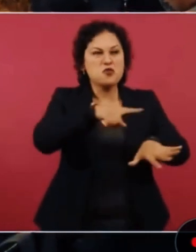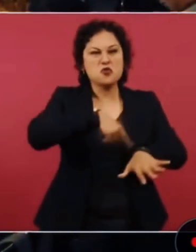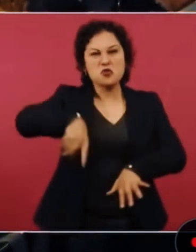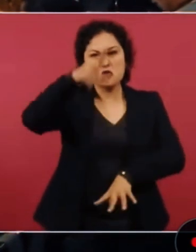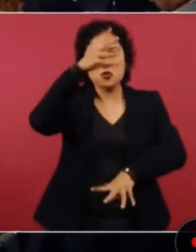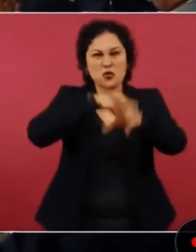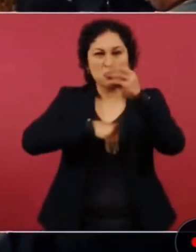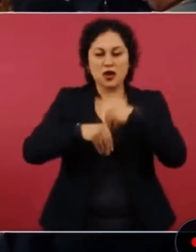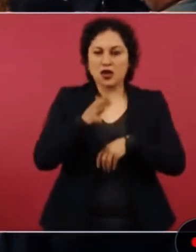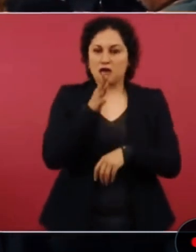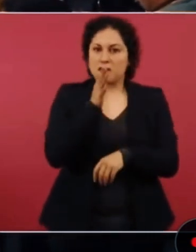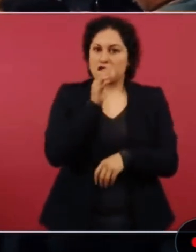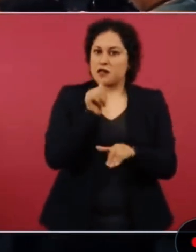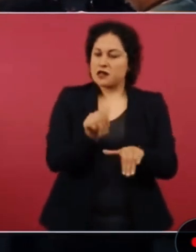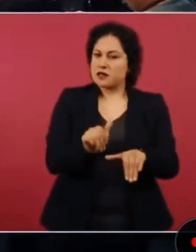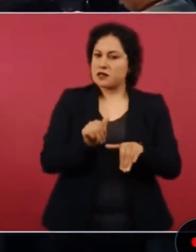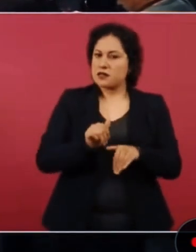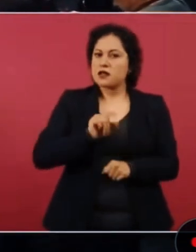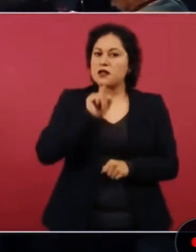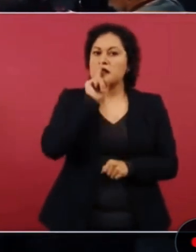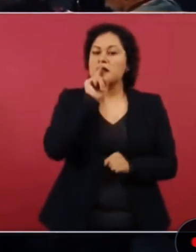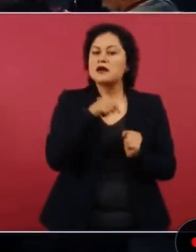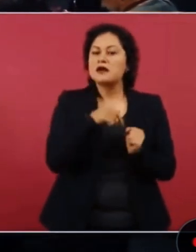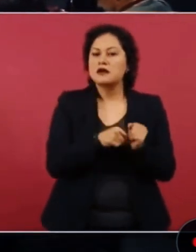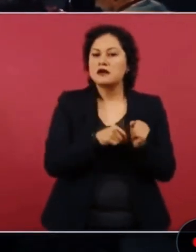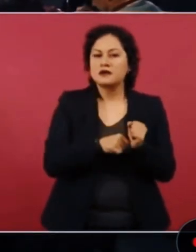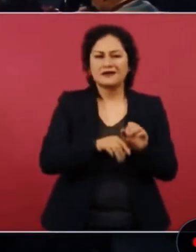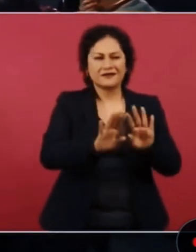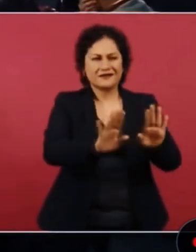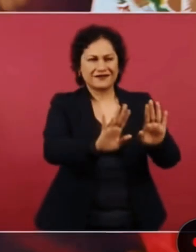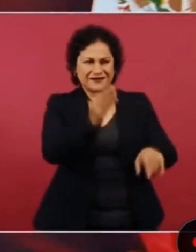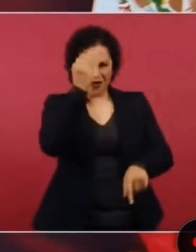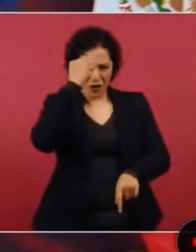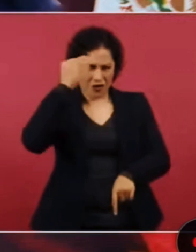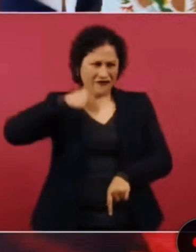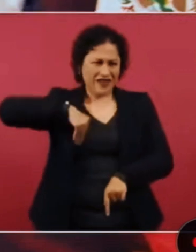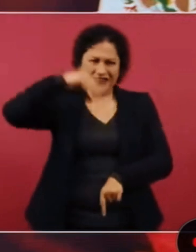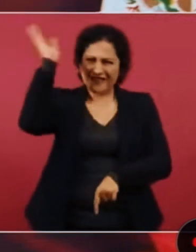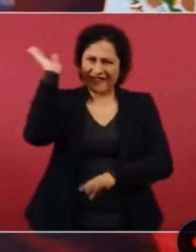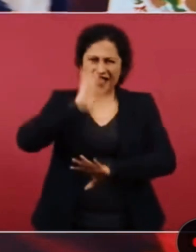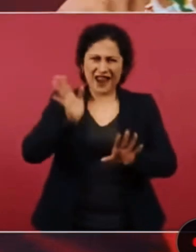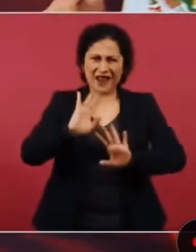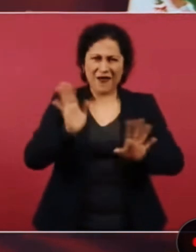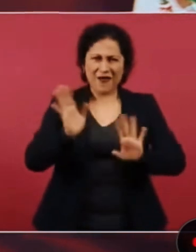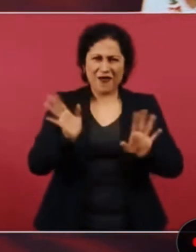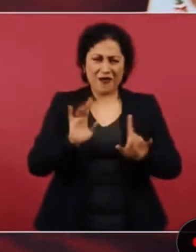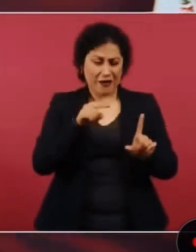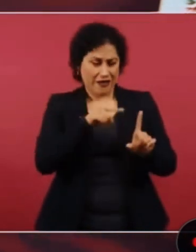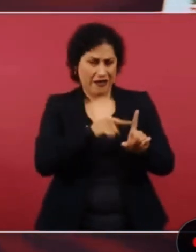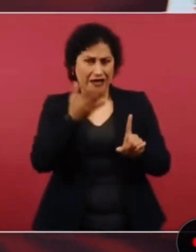y no estés pensando en eso y no estés pensando en la igualdad de